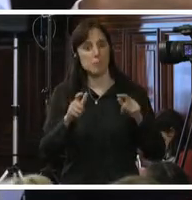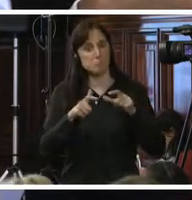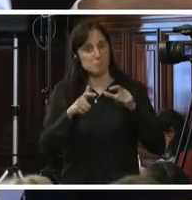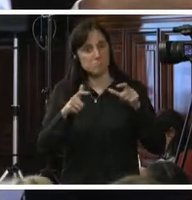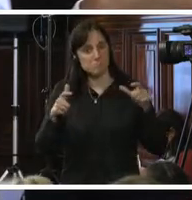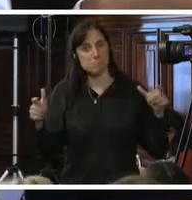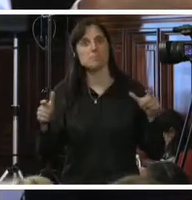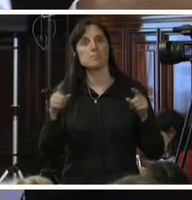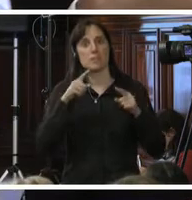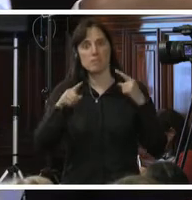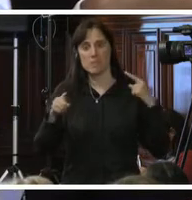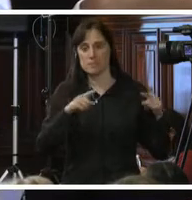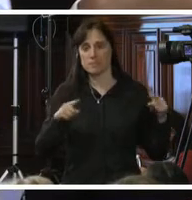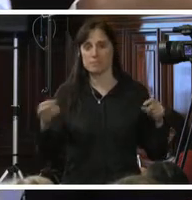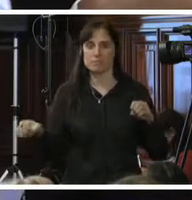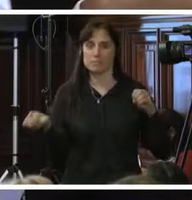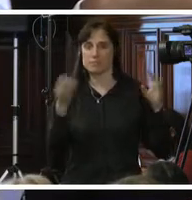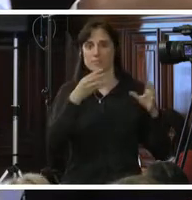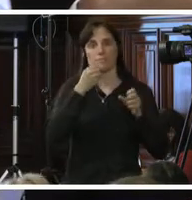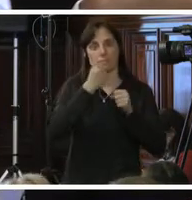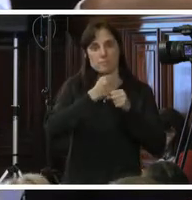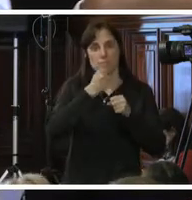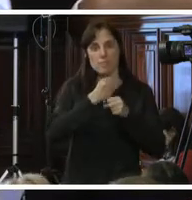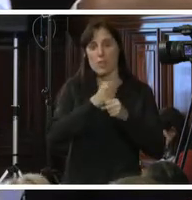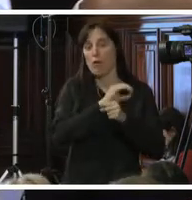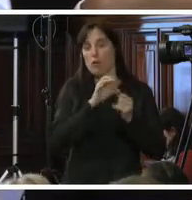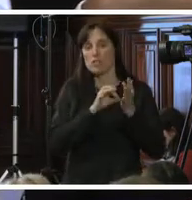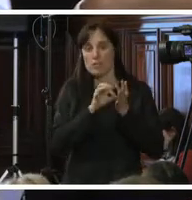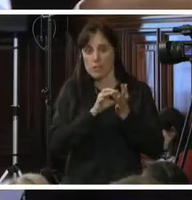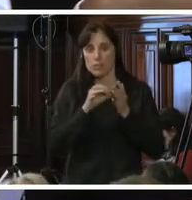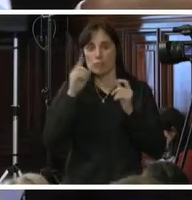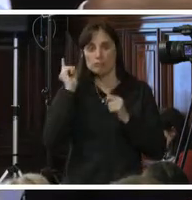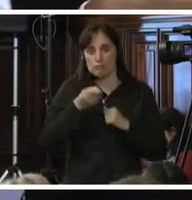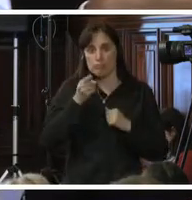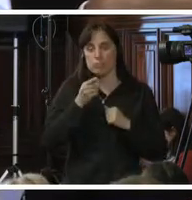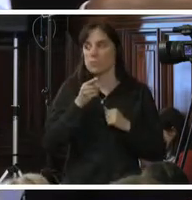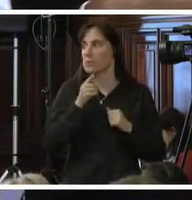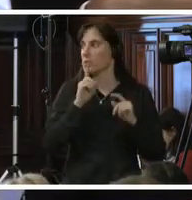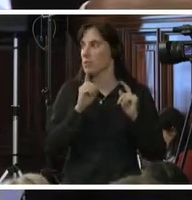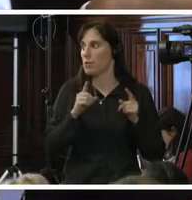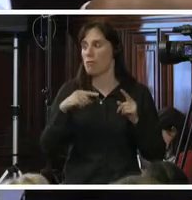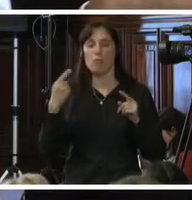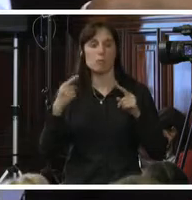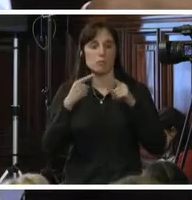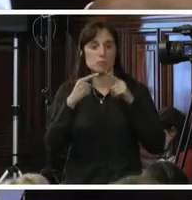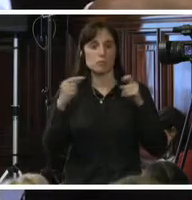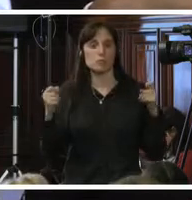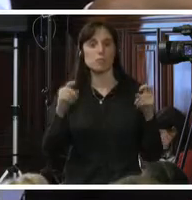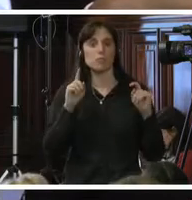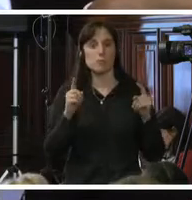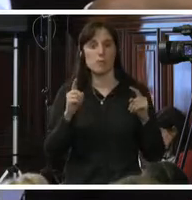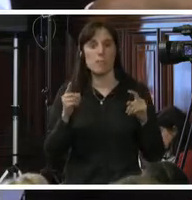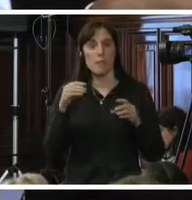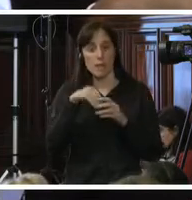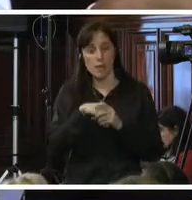la identificación de casos de trata de personas con fines de trabajo o servicios forzados y otras finalidades, no incluidas en el protocolo, pero sí en la